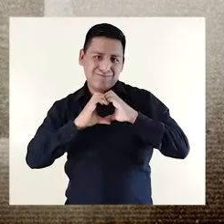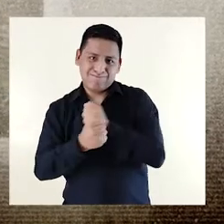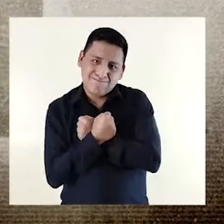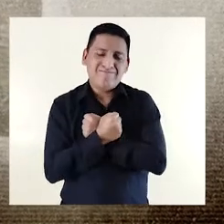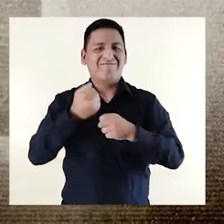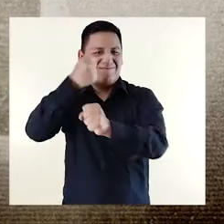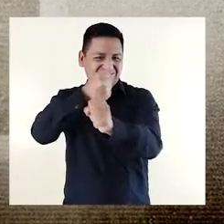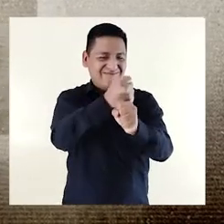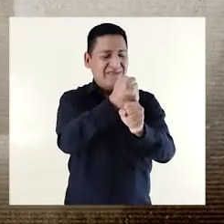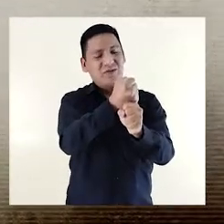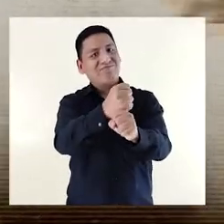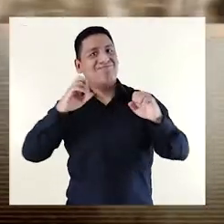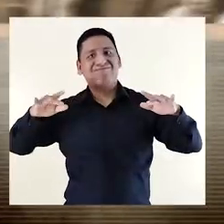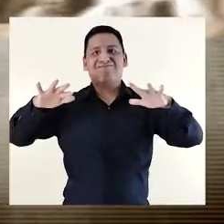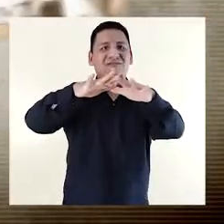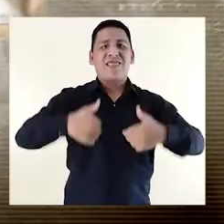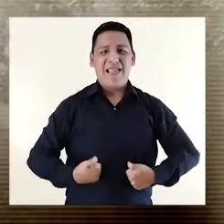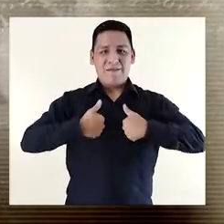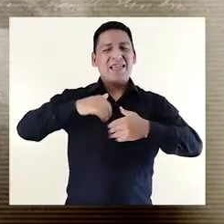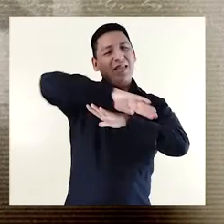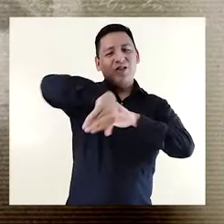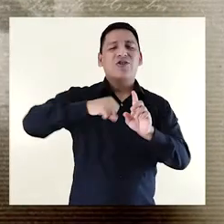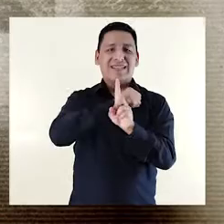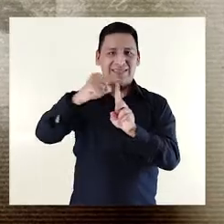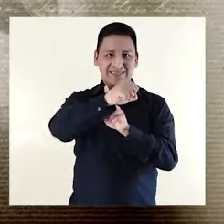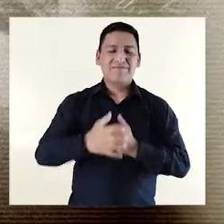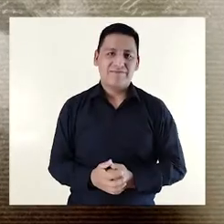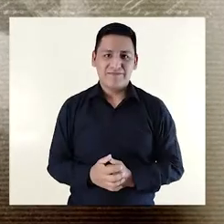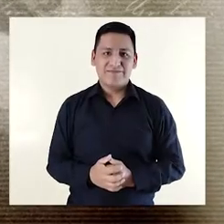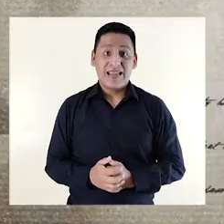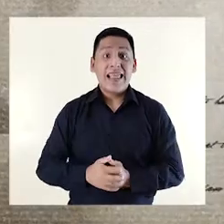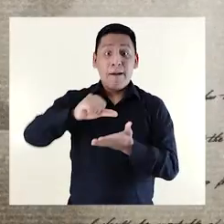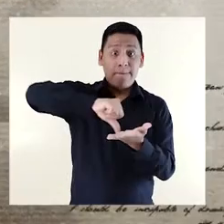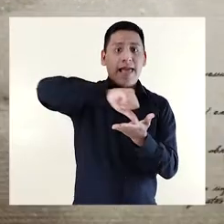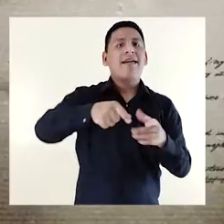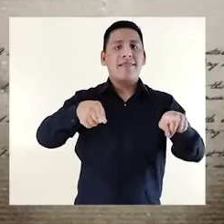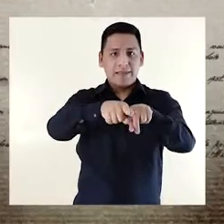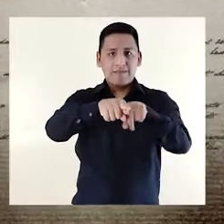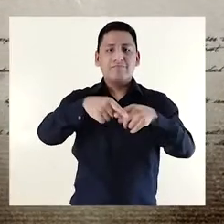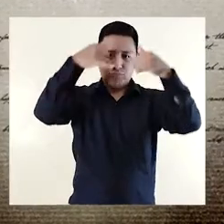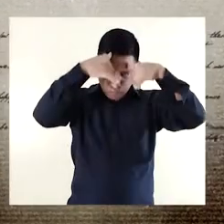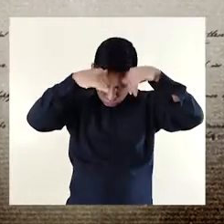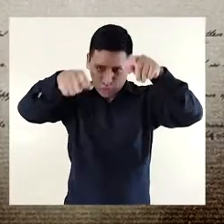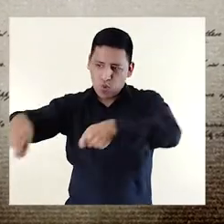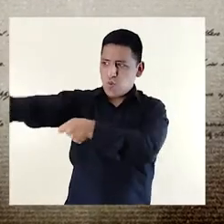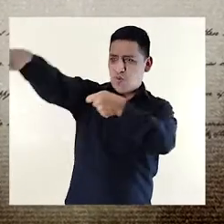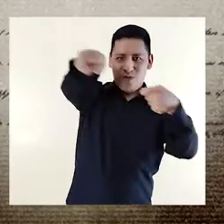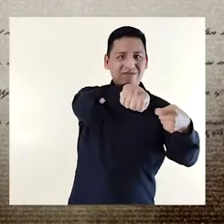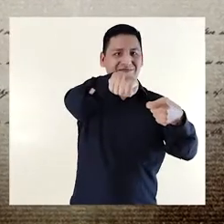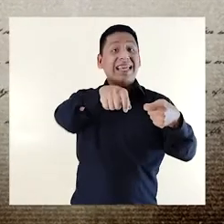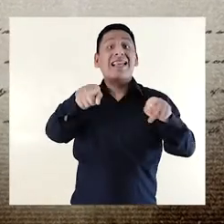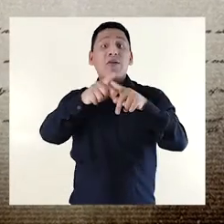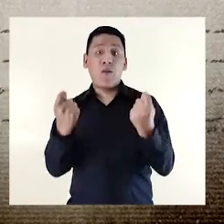trabajaban. Era el centro de la vida misma para todos los estamentos de la sociedad. La plaza también era utilizada para las corridas de